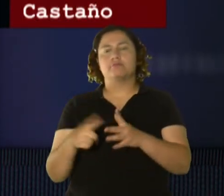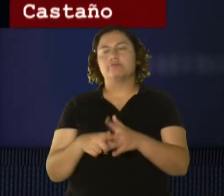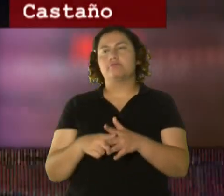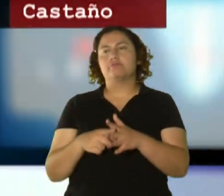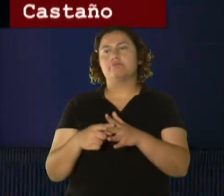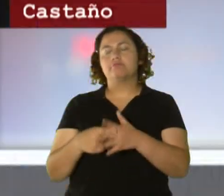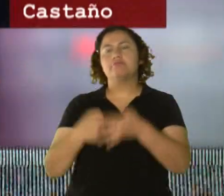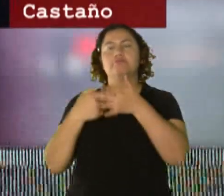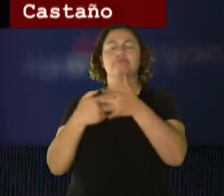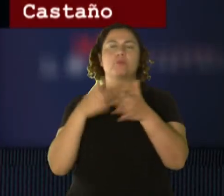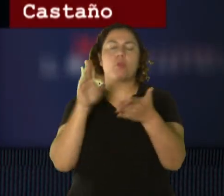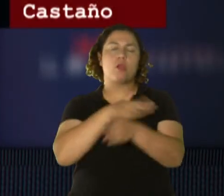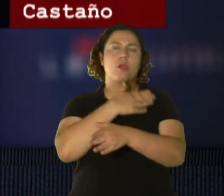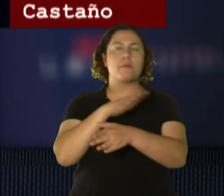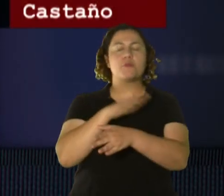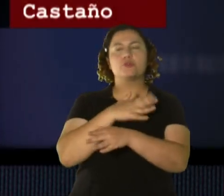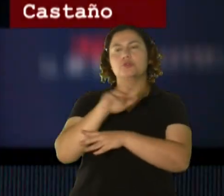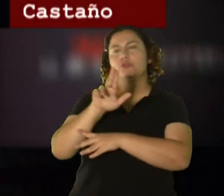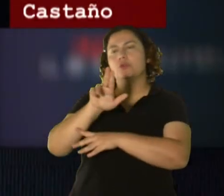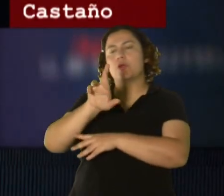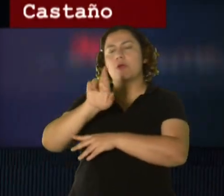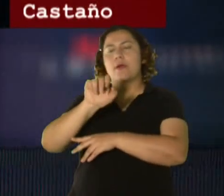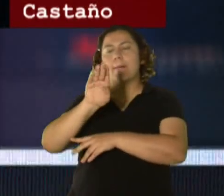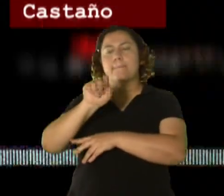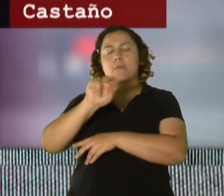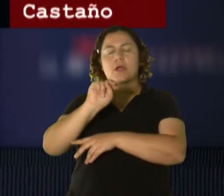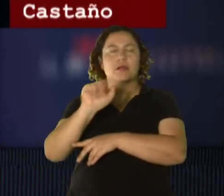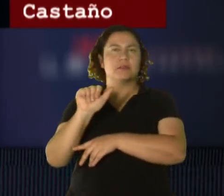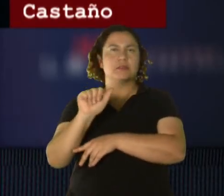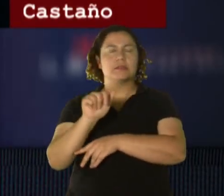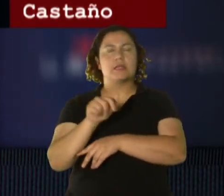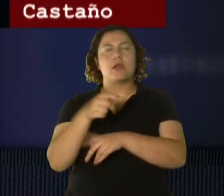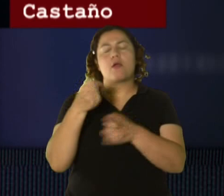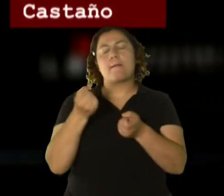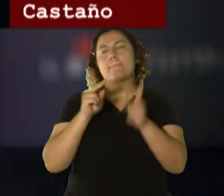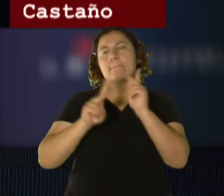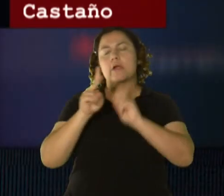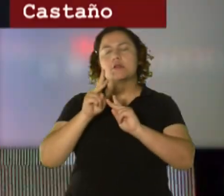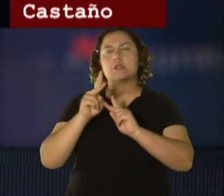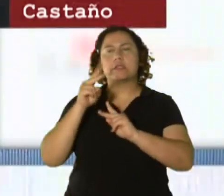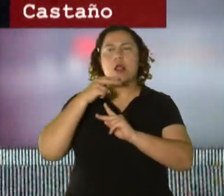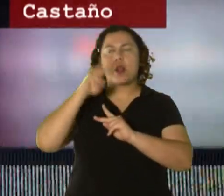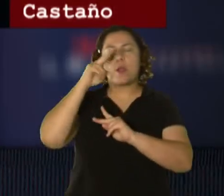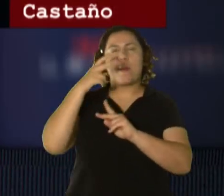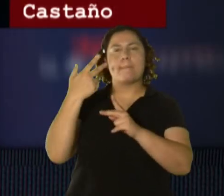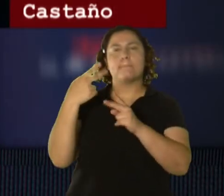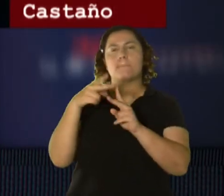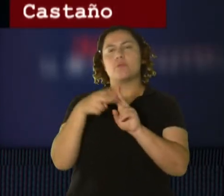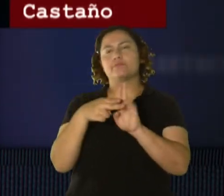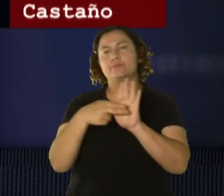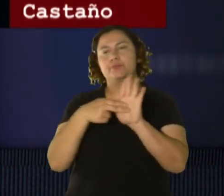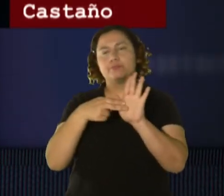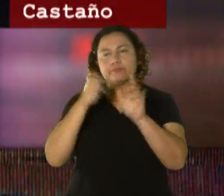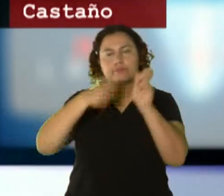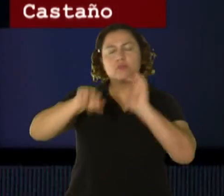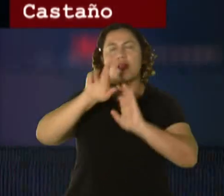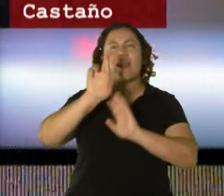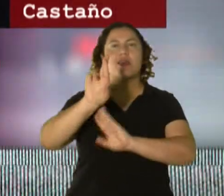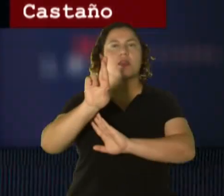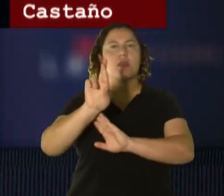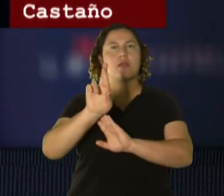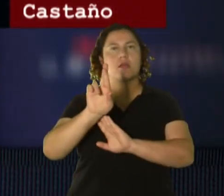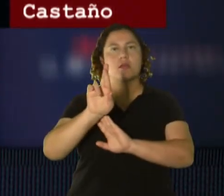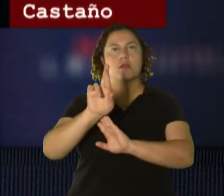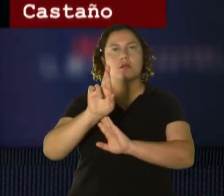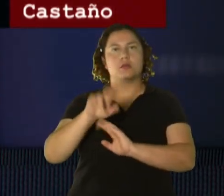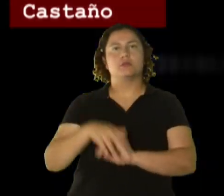urbana. Él era conocido por el apodo de R. Este muchacho, la última vez que fue visto fue en la residencia de